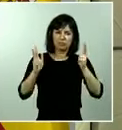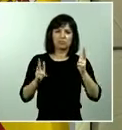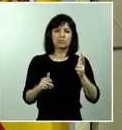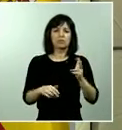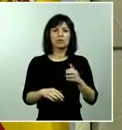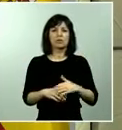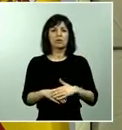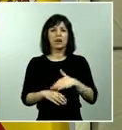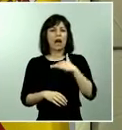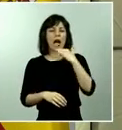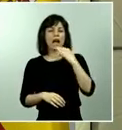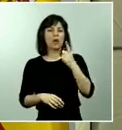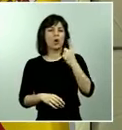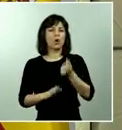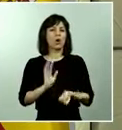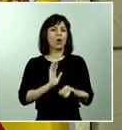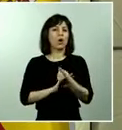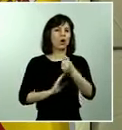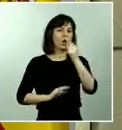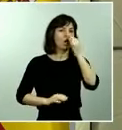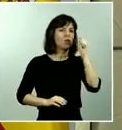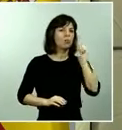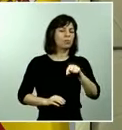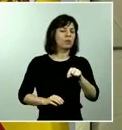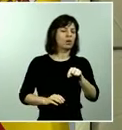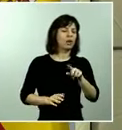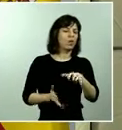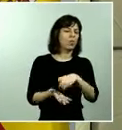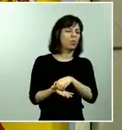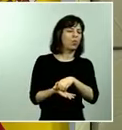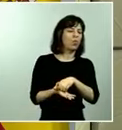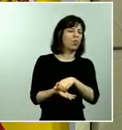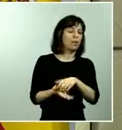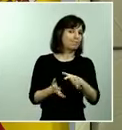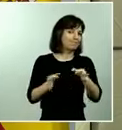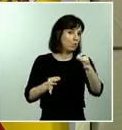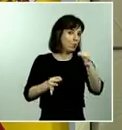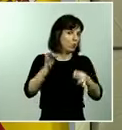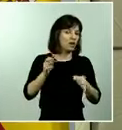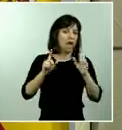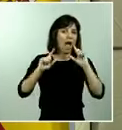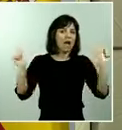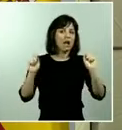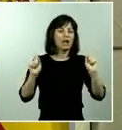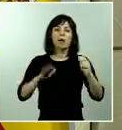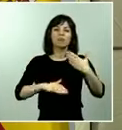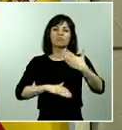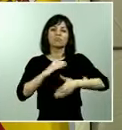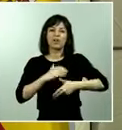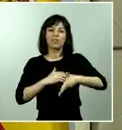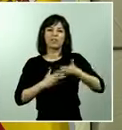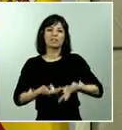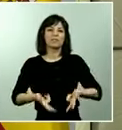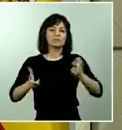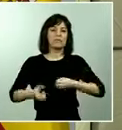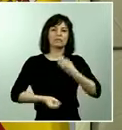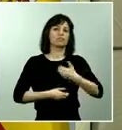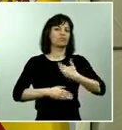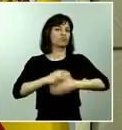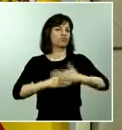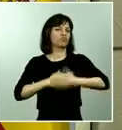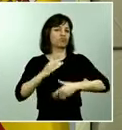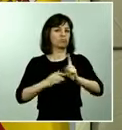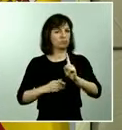alguna duda de tipo jurídico de que la declaración de estado de alarma implica una restricción de derechos y libertades de expresión porque eso no es así